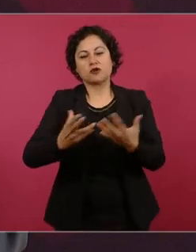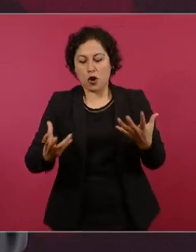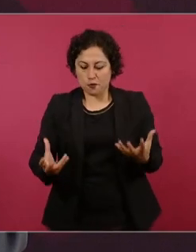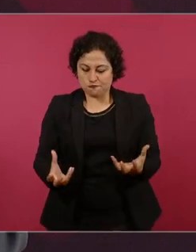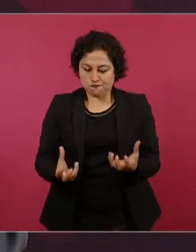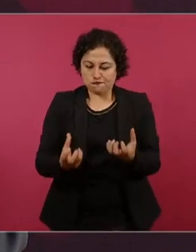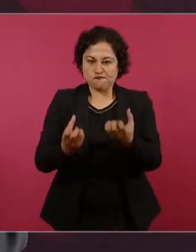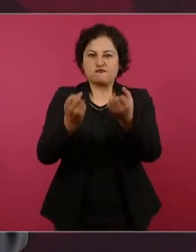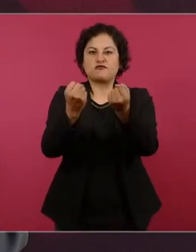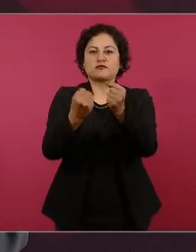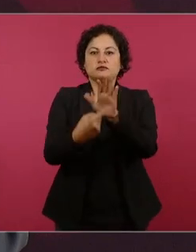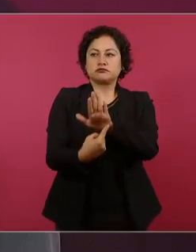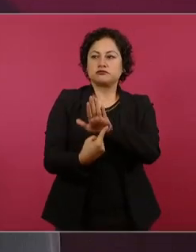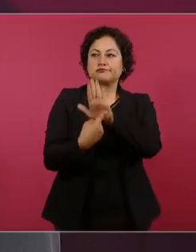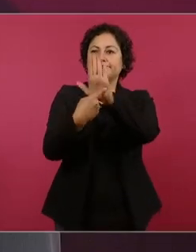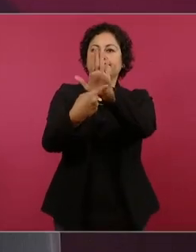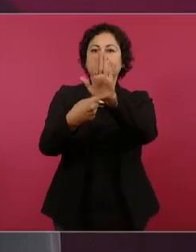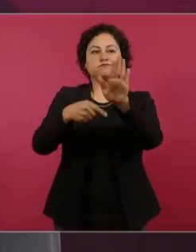existía